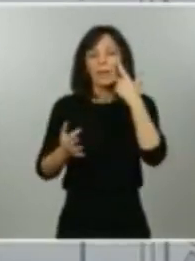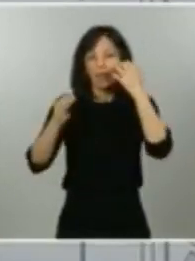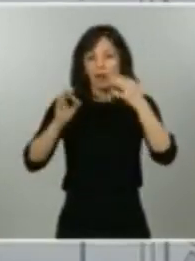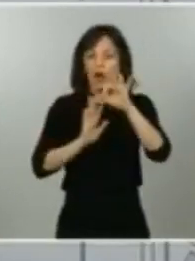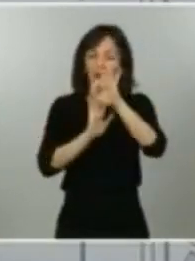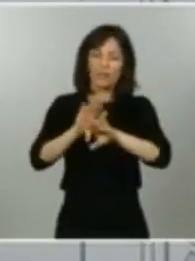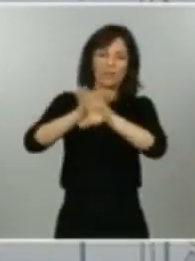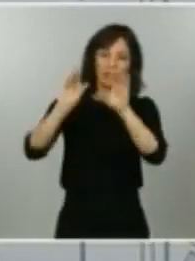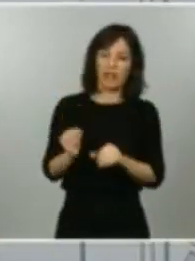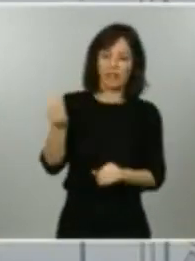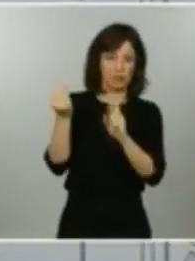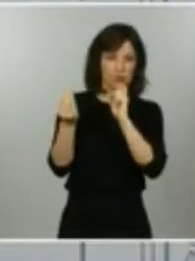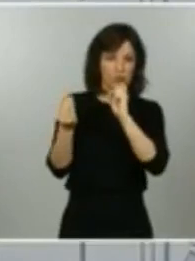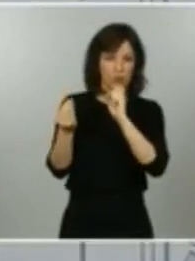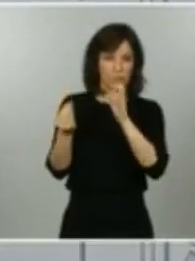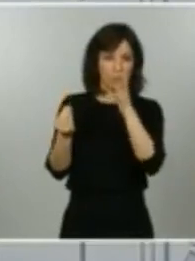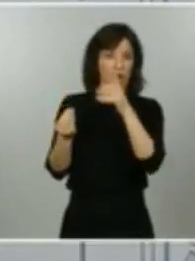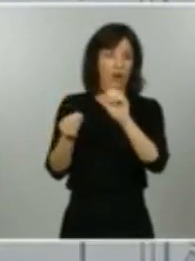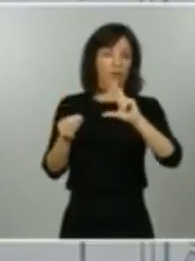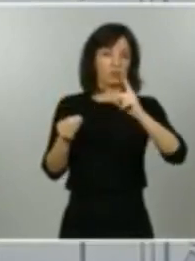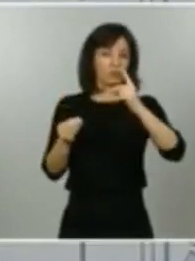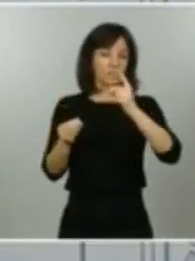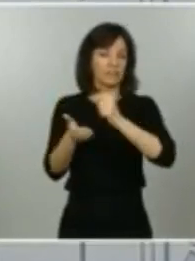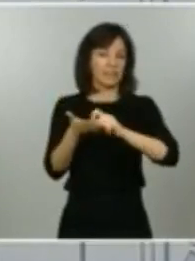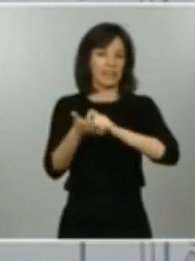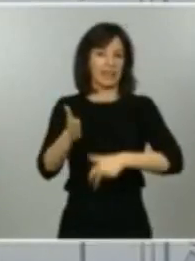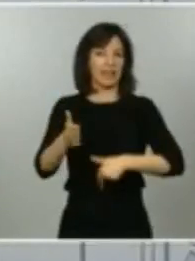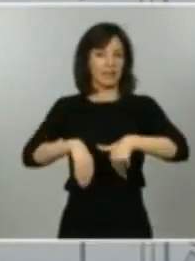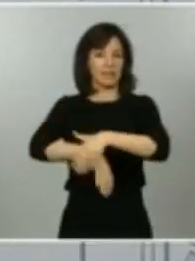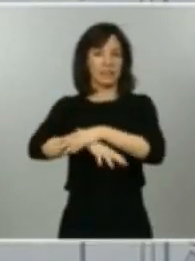haciendo la subsecretaría general del Ministerio junto con los otros ministerios.